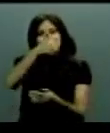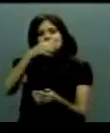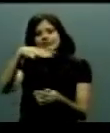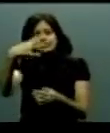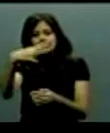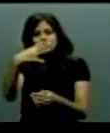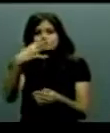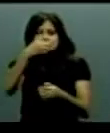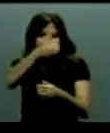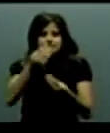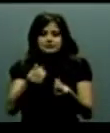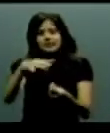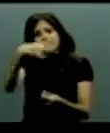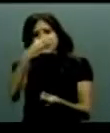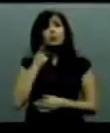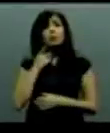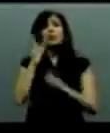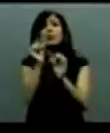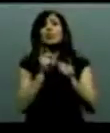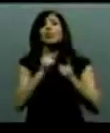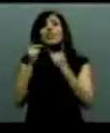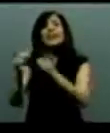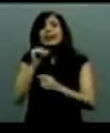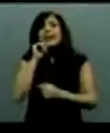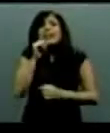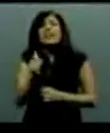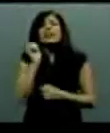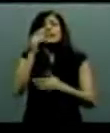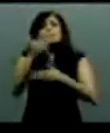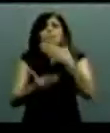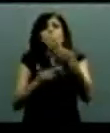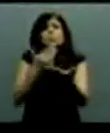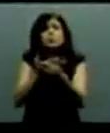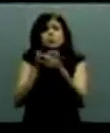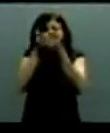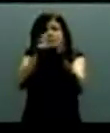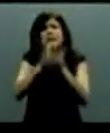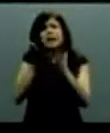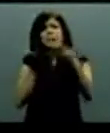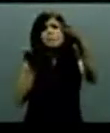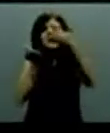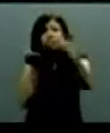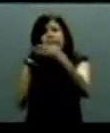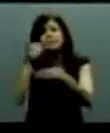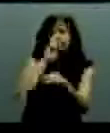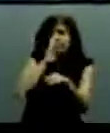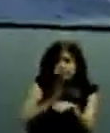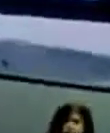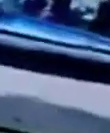Bejarano. Miguel Ángel Mancera, de la coalición Movimiento Progresista, no dejó pasar la oportunidad de contestarle.